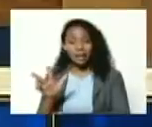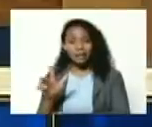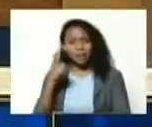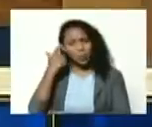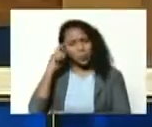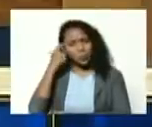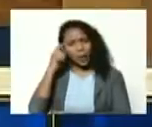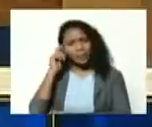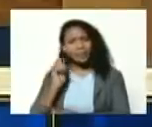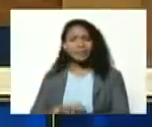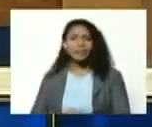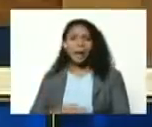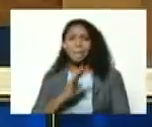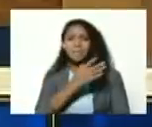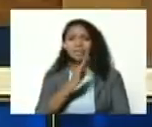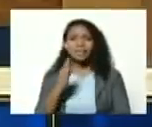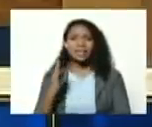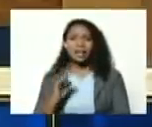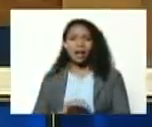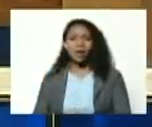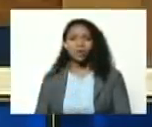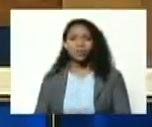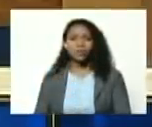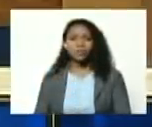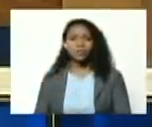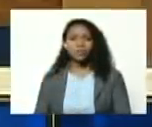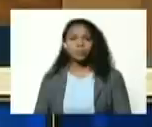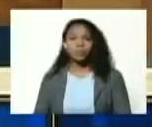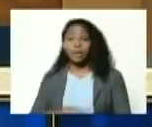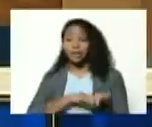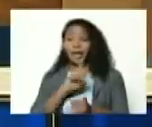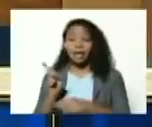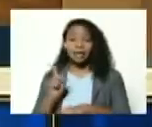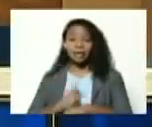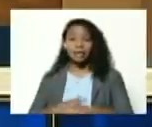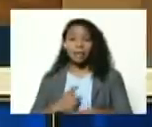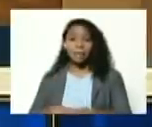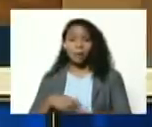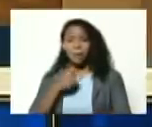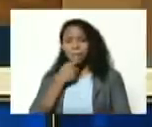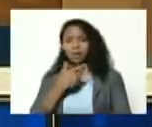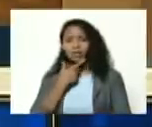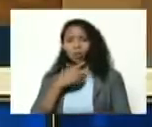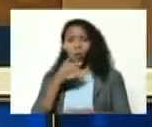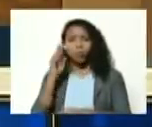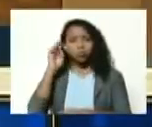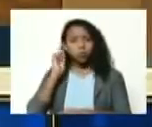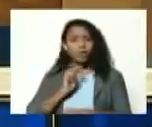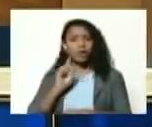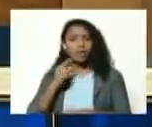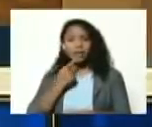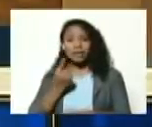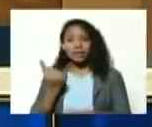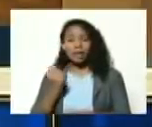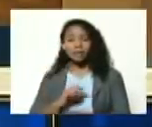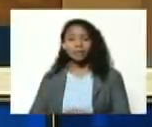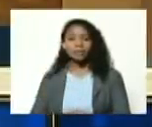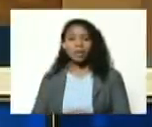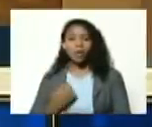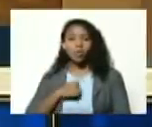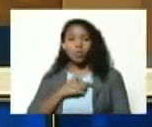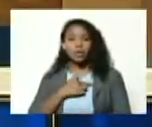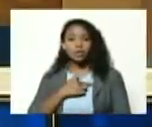el bicentenario de esta era maravillosa bolivariana dirán nuestros